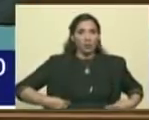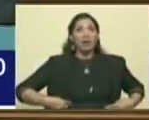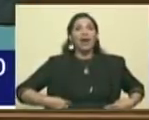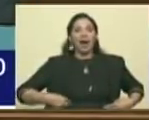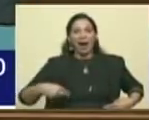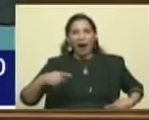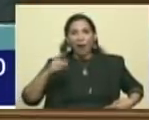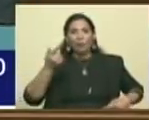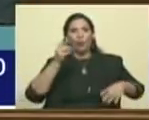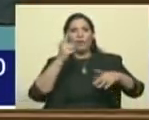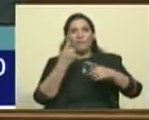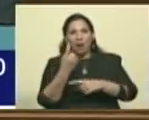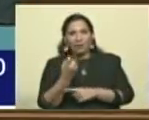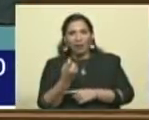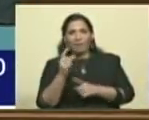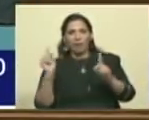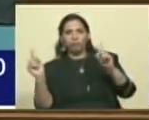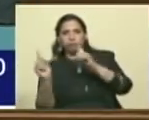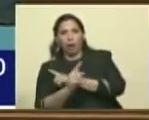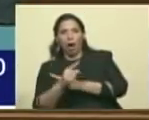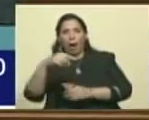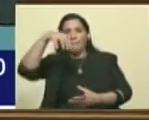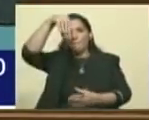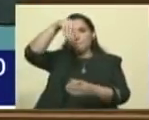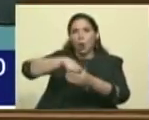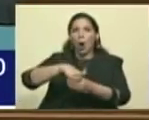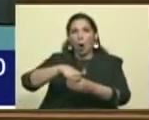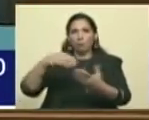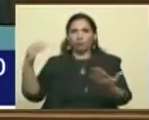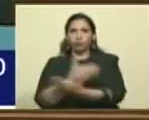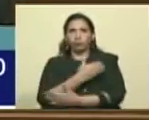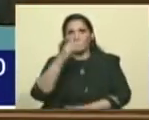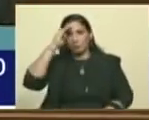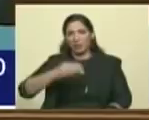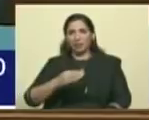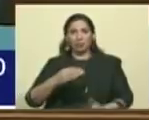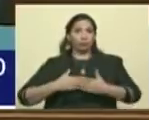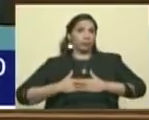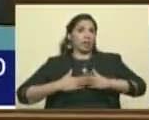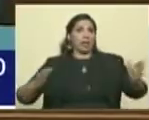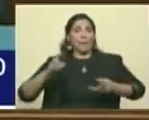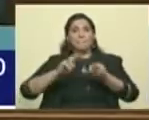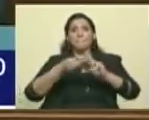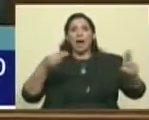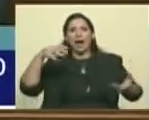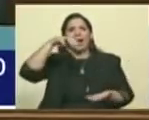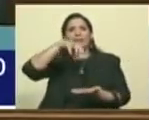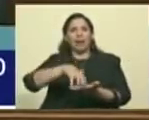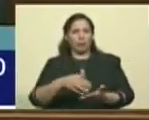intervención militar. Para garantizar la paz en la región.